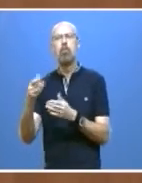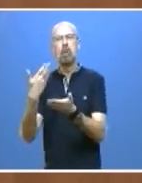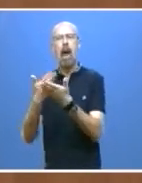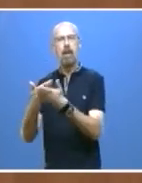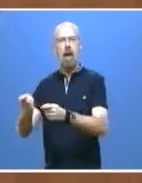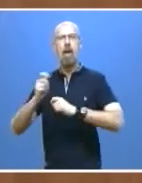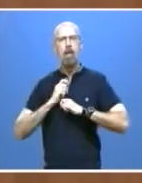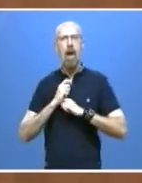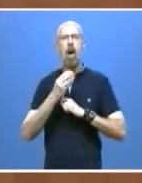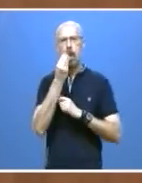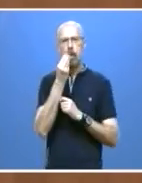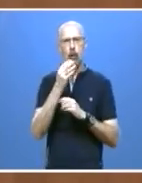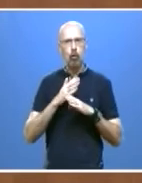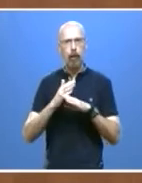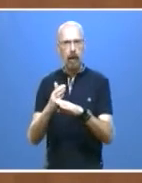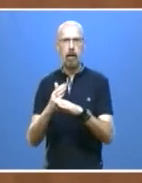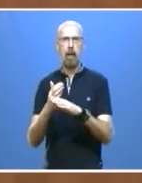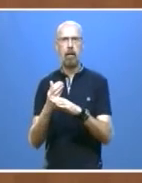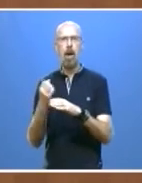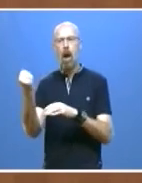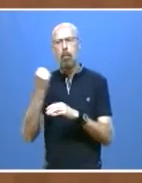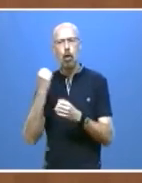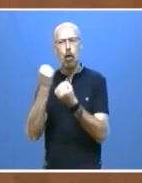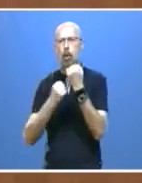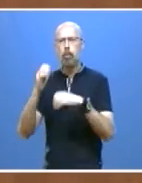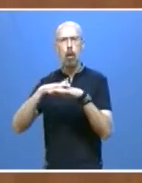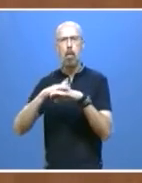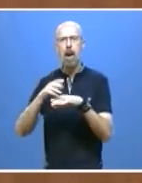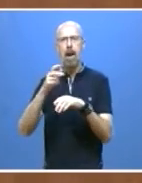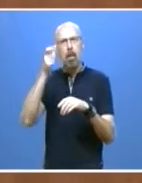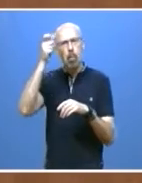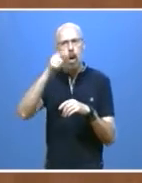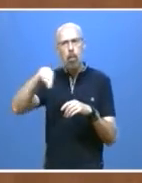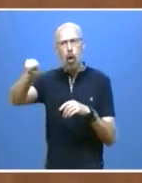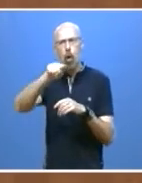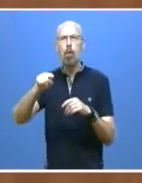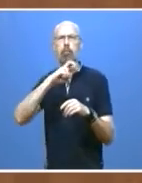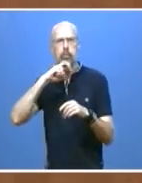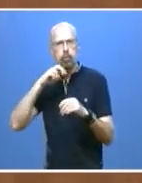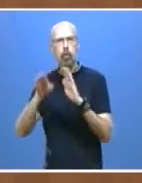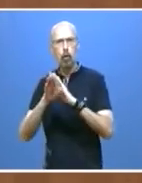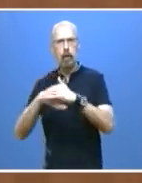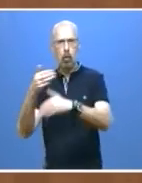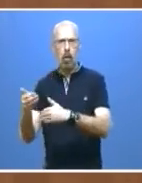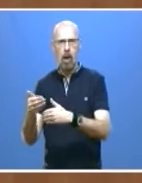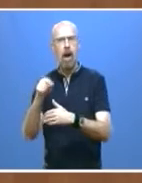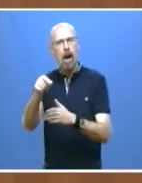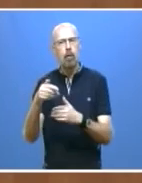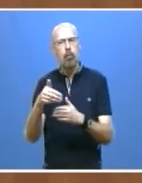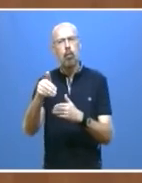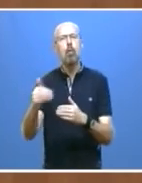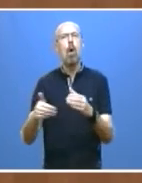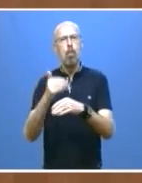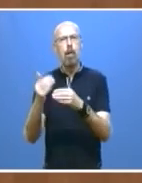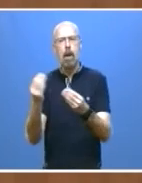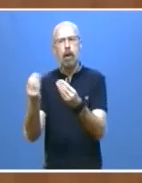y principal soporte económico de nuestro medio rural que queremos seguir modernizando para aumentar su